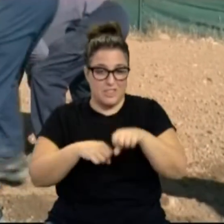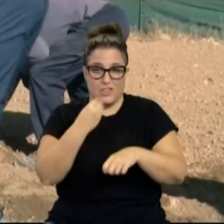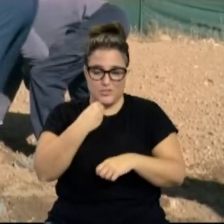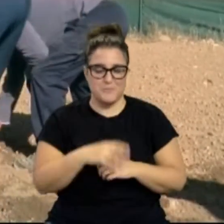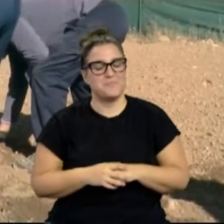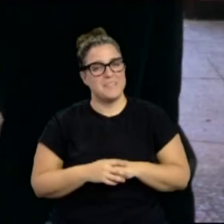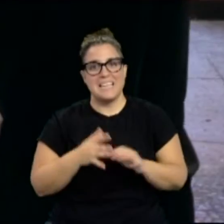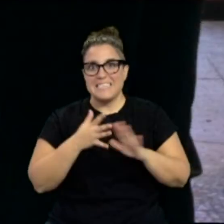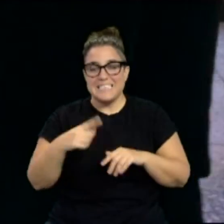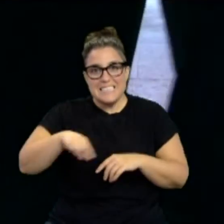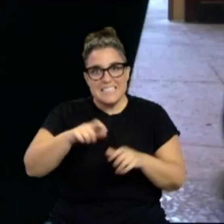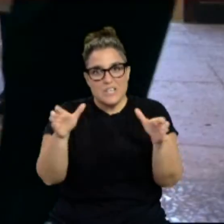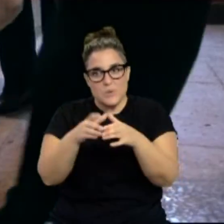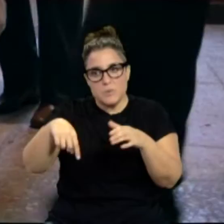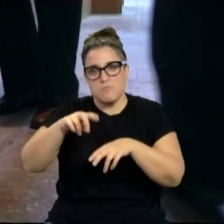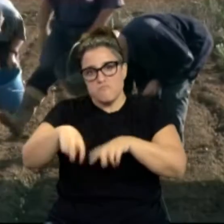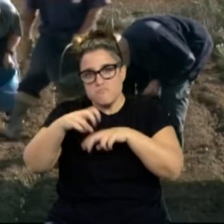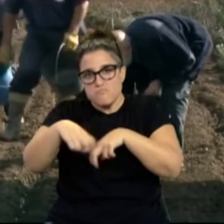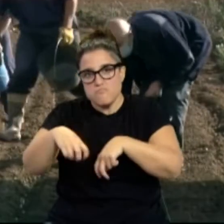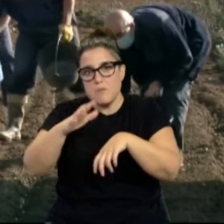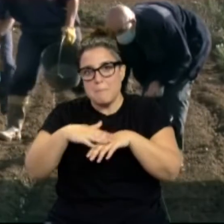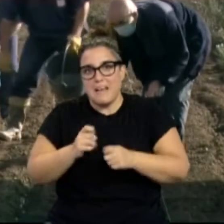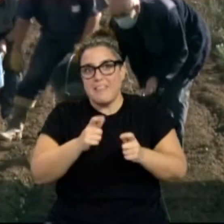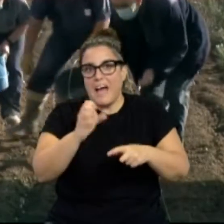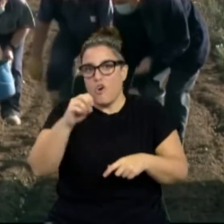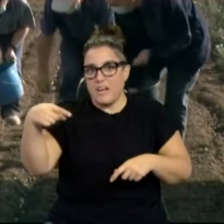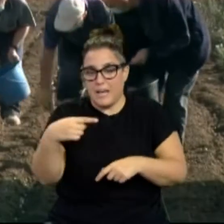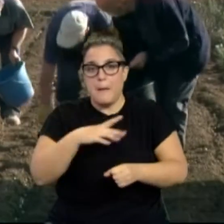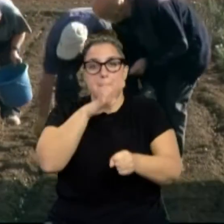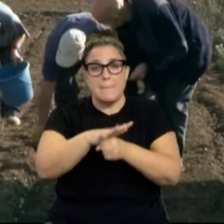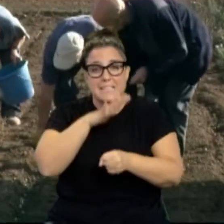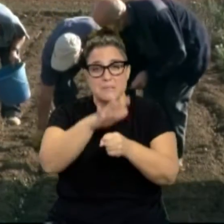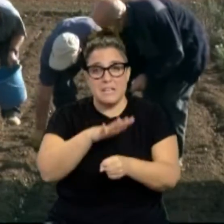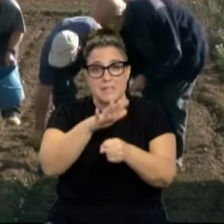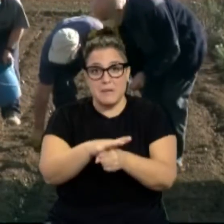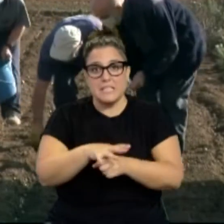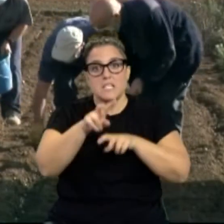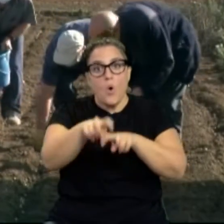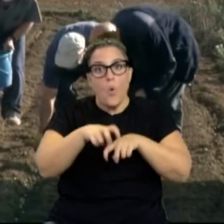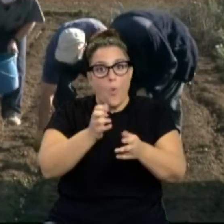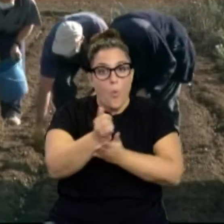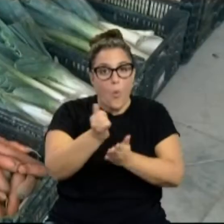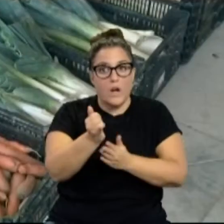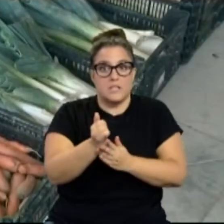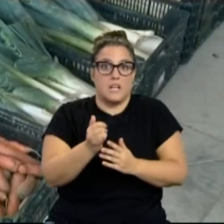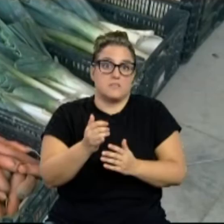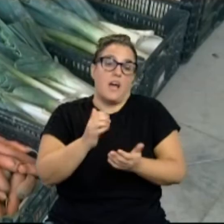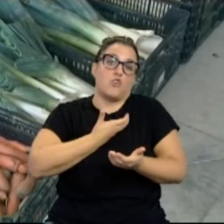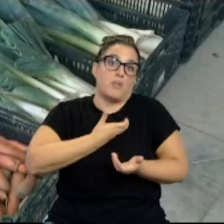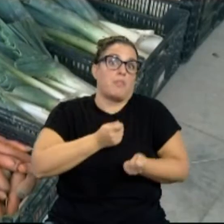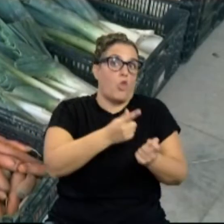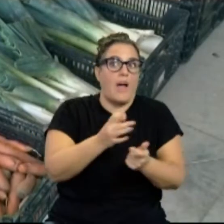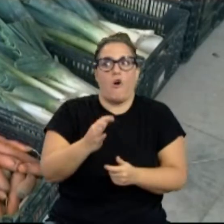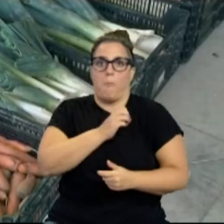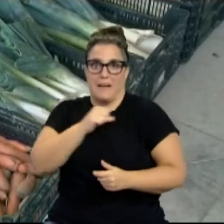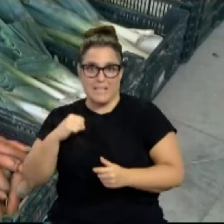hortalizas que acabarán en entidades sin ánimo de lucro. Cada martes se reúnen en las huertas que les cede el ayuntamiento o en otras particulares para producir